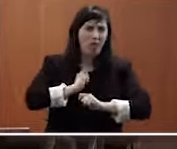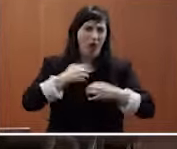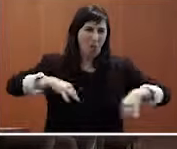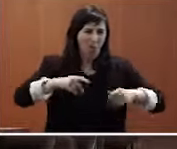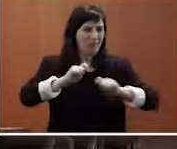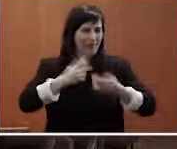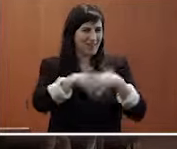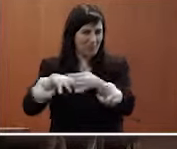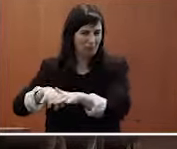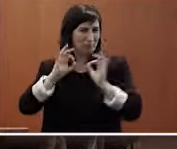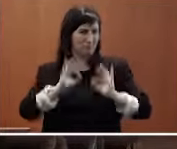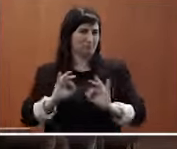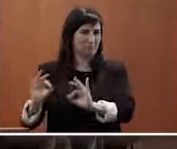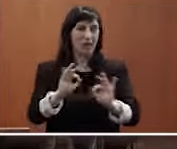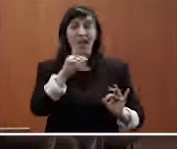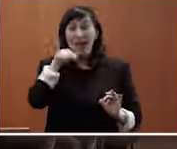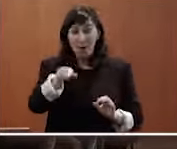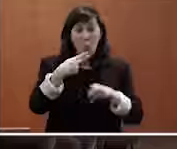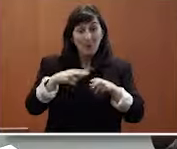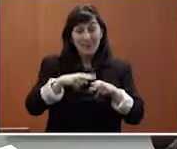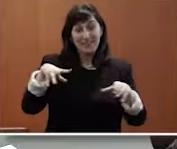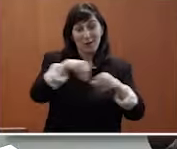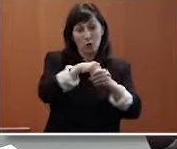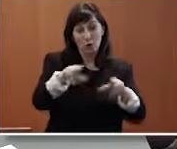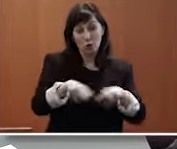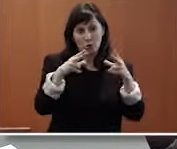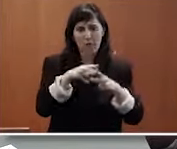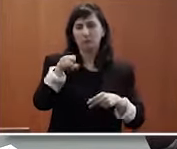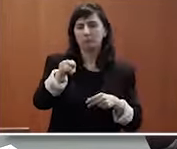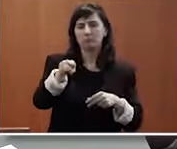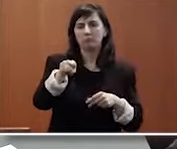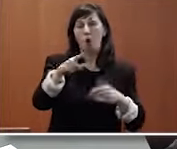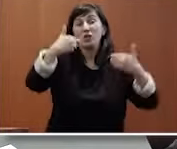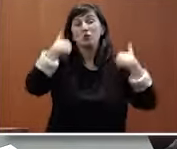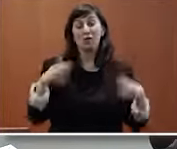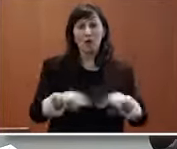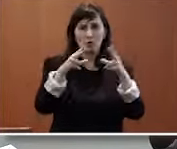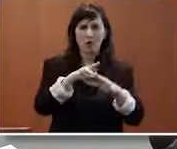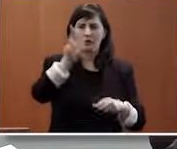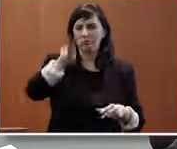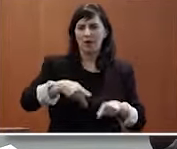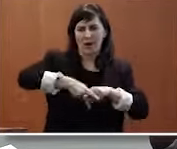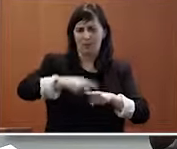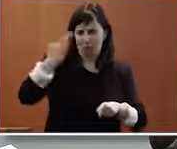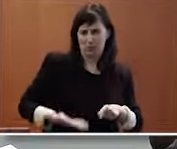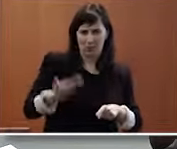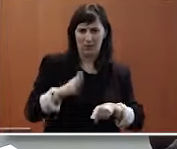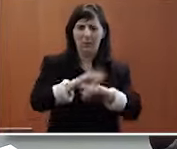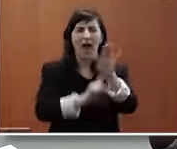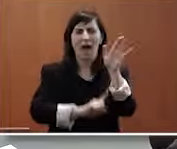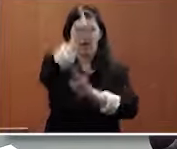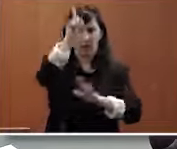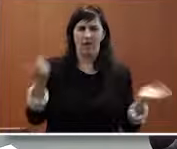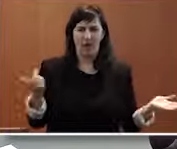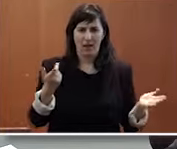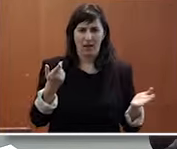responsabilidad social y aquí engancho desde luego son una gran oportunidad una gran oportunidad y una forma especialmente relevante de avanzar en la